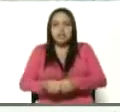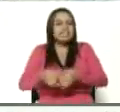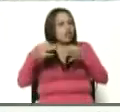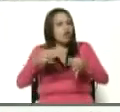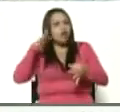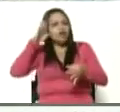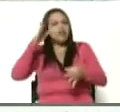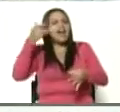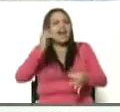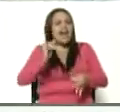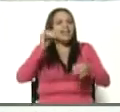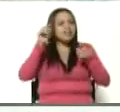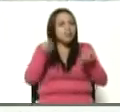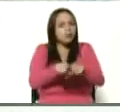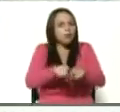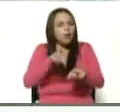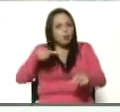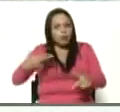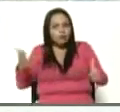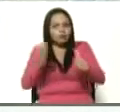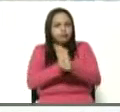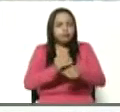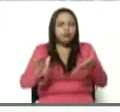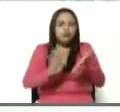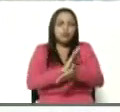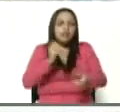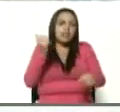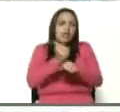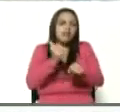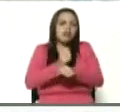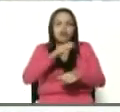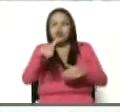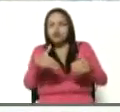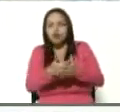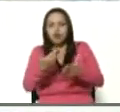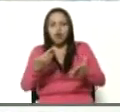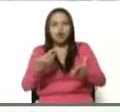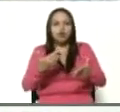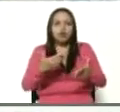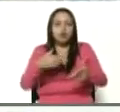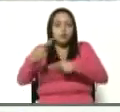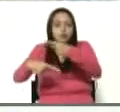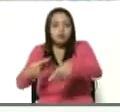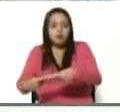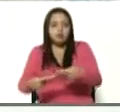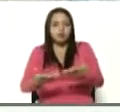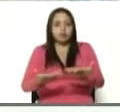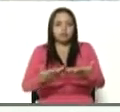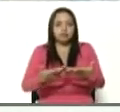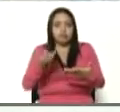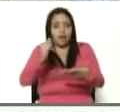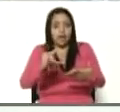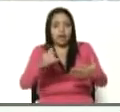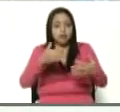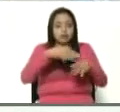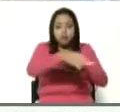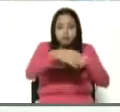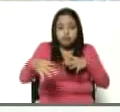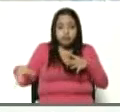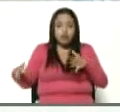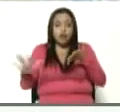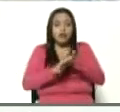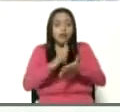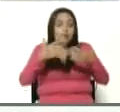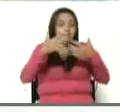Porque vamos a estar bollantes en producción de todos los derivados del petróleo. Con esfuerzo. A la